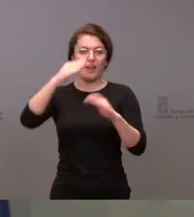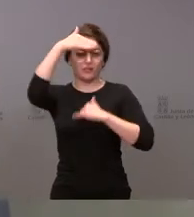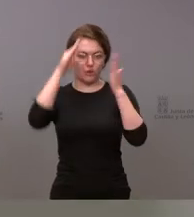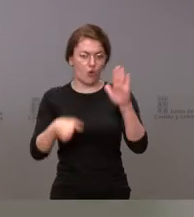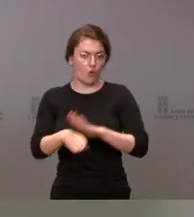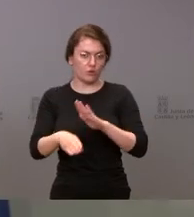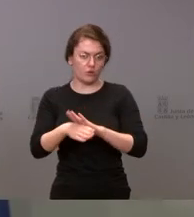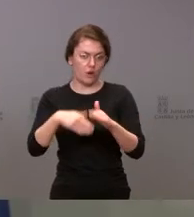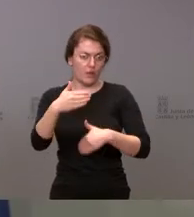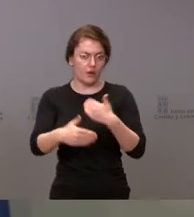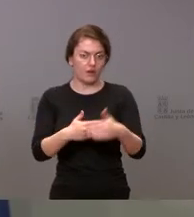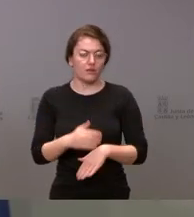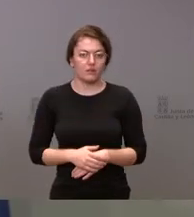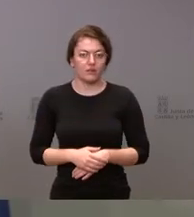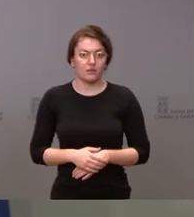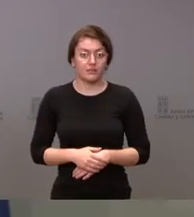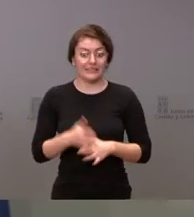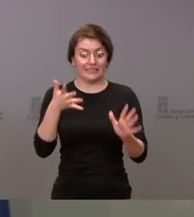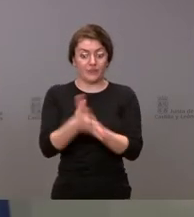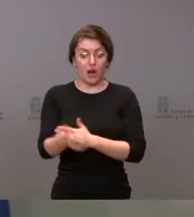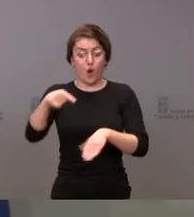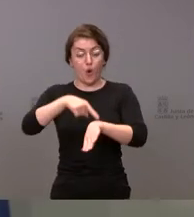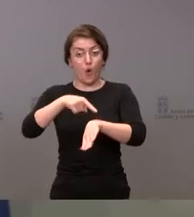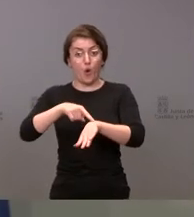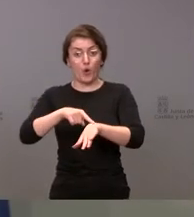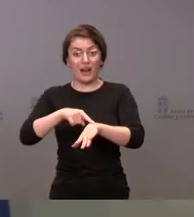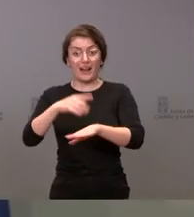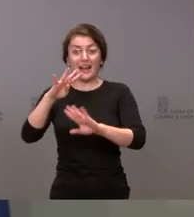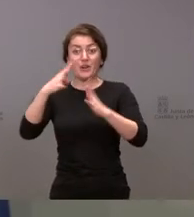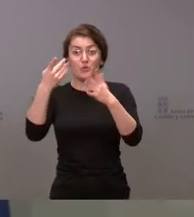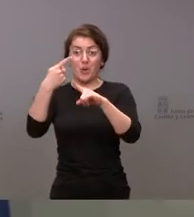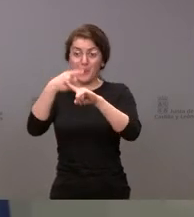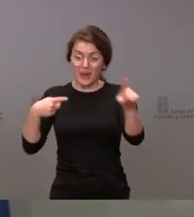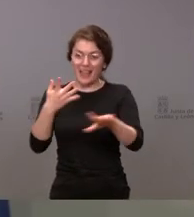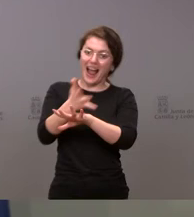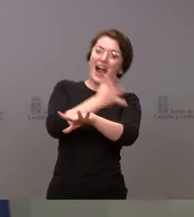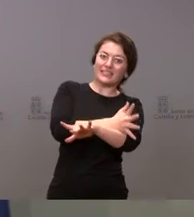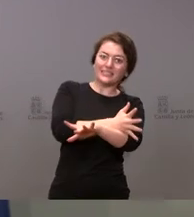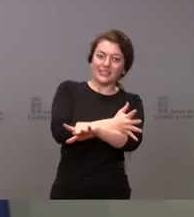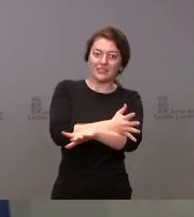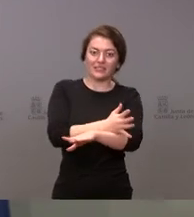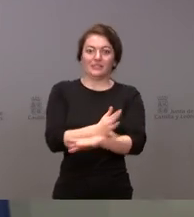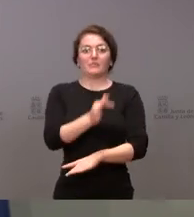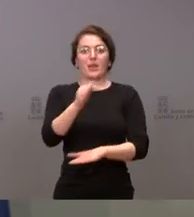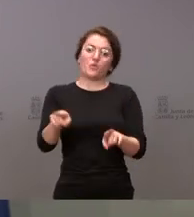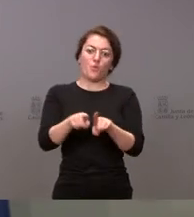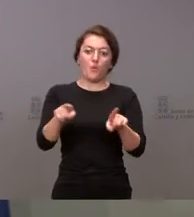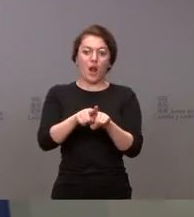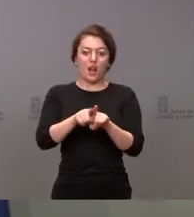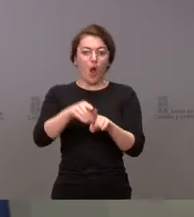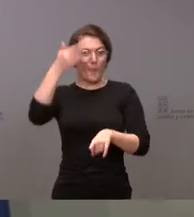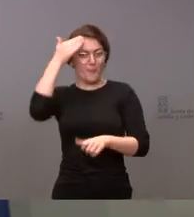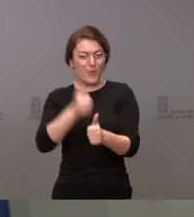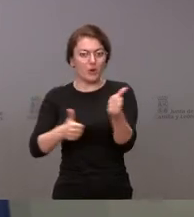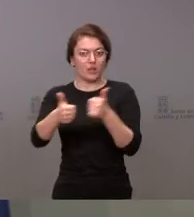Y que, como les digo, antes de las 9.30 y que daría prioridad a estas circunstancias sin poner en riesgo el resto de la atención a los